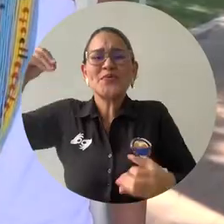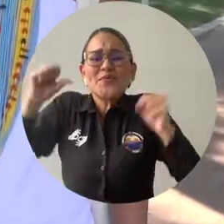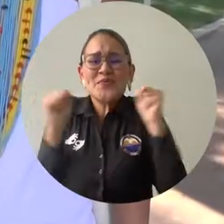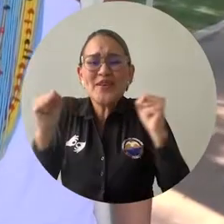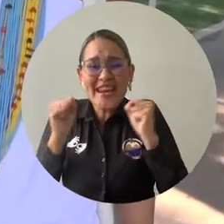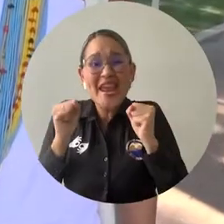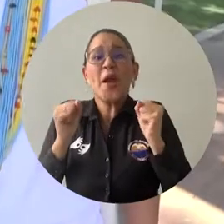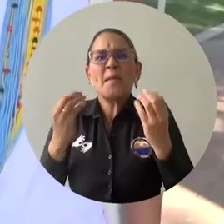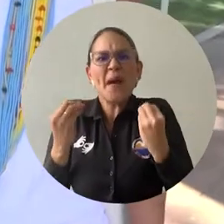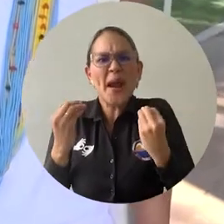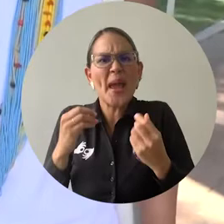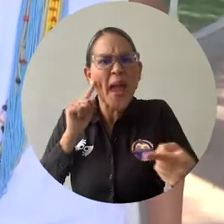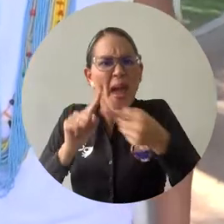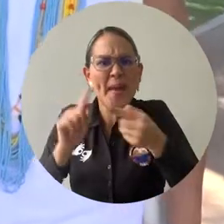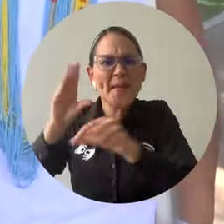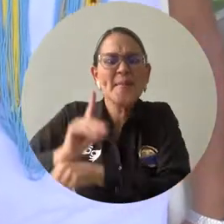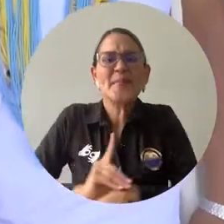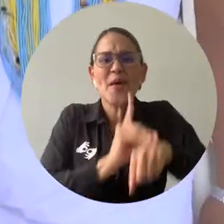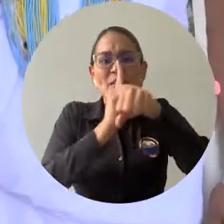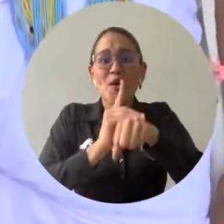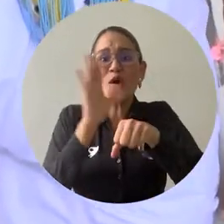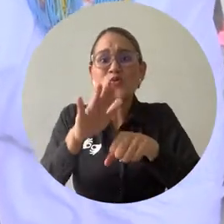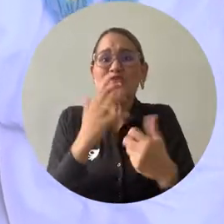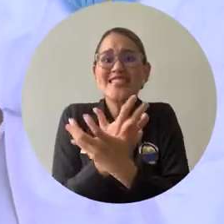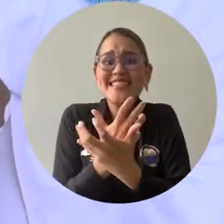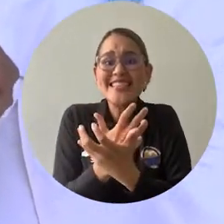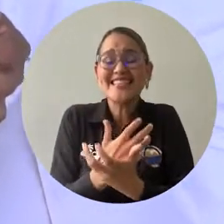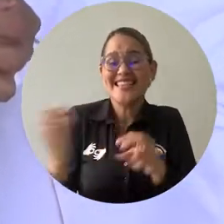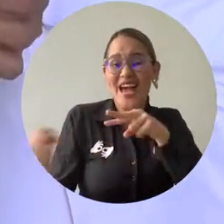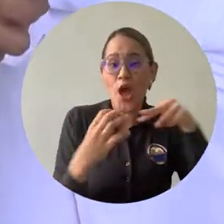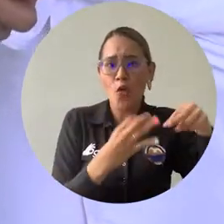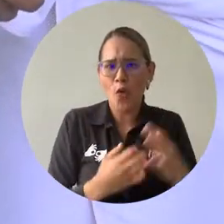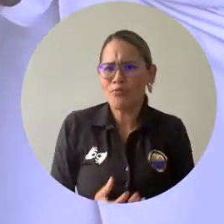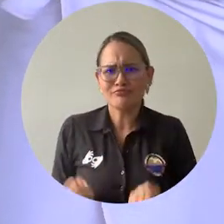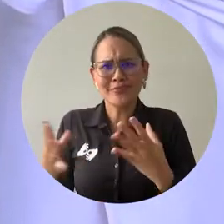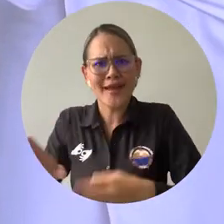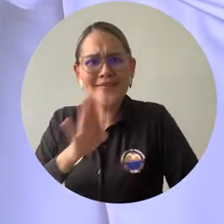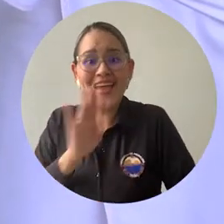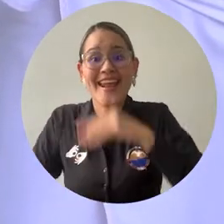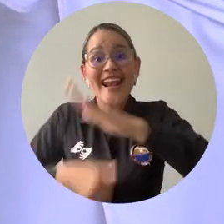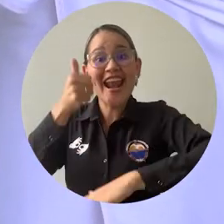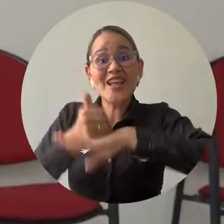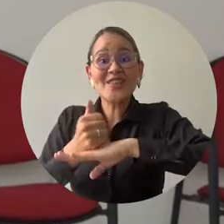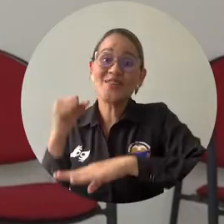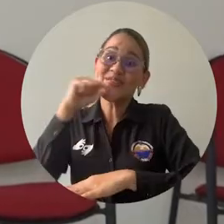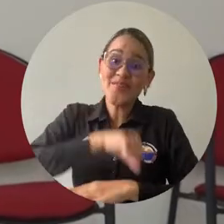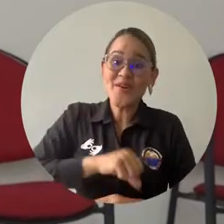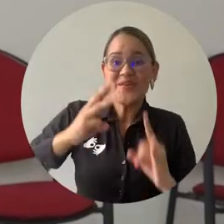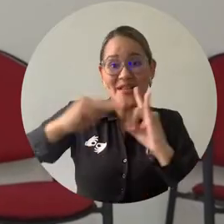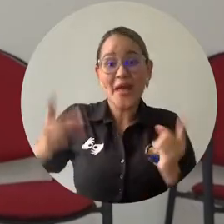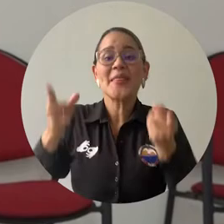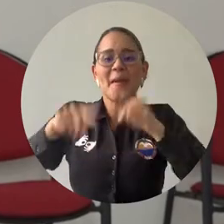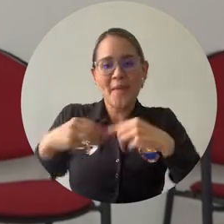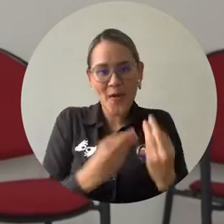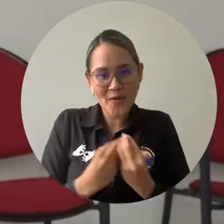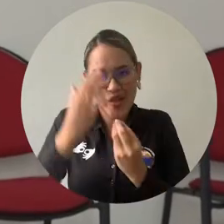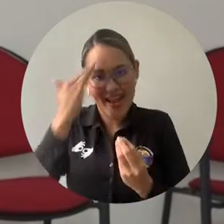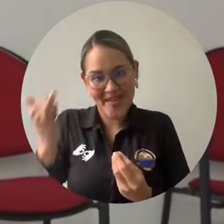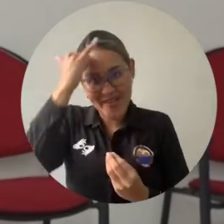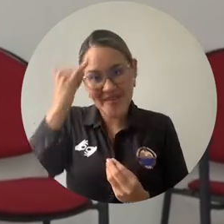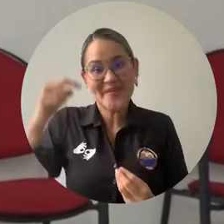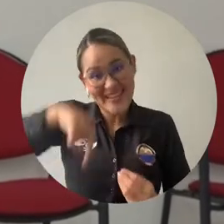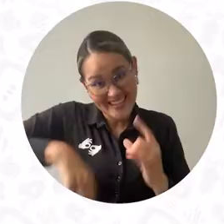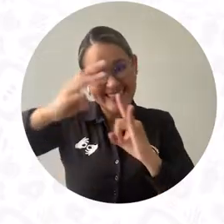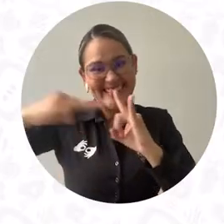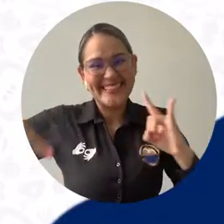estudios en el Doctorado en Ciencias de la Educación. Este incentivo fue otorgado por el Rector Pablo Vera Salazar y el Consejo Académico